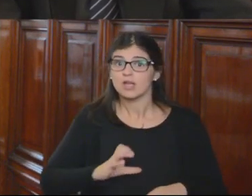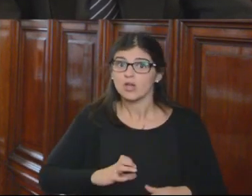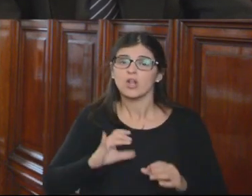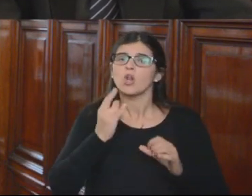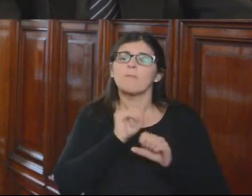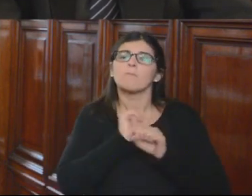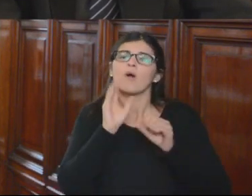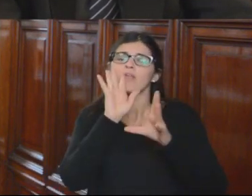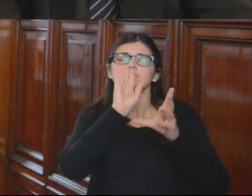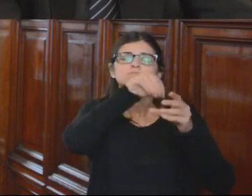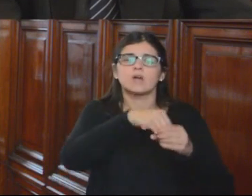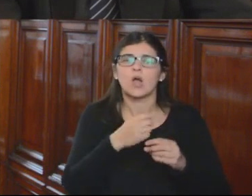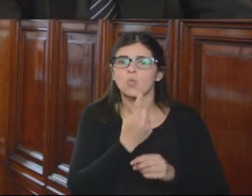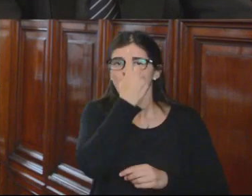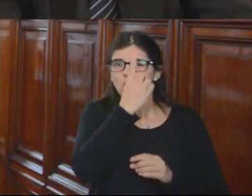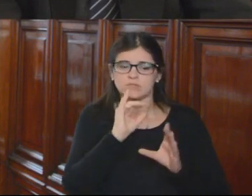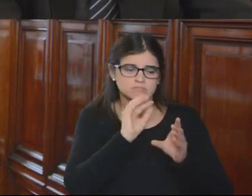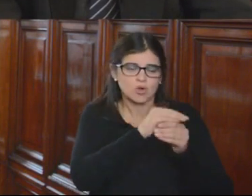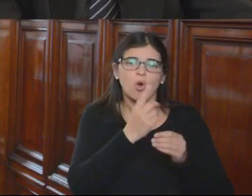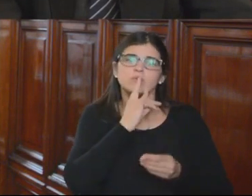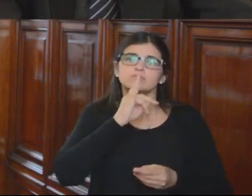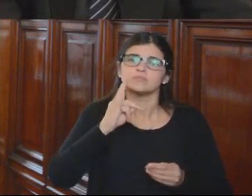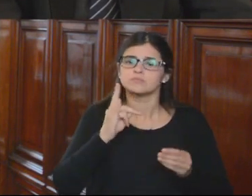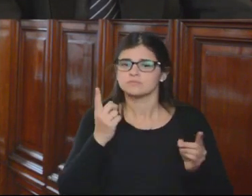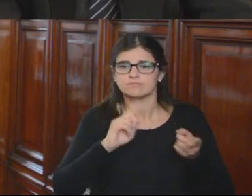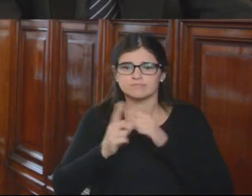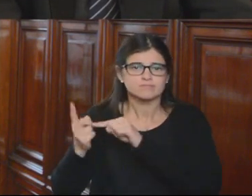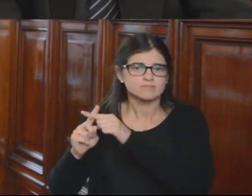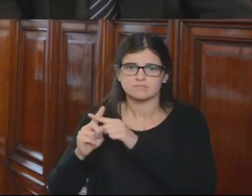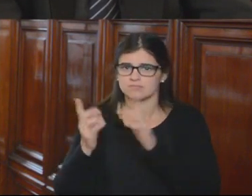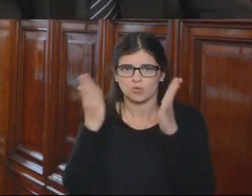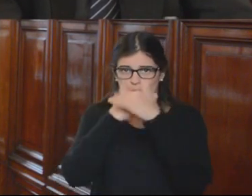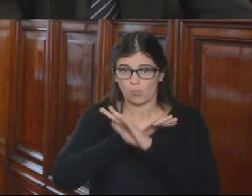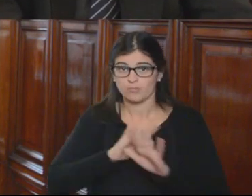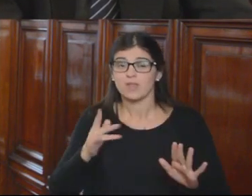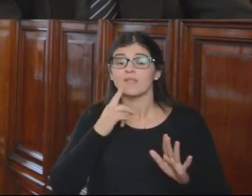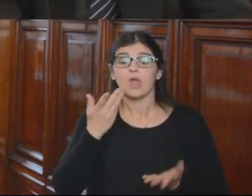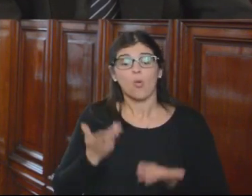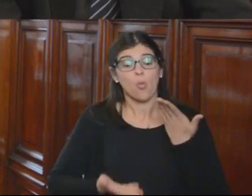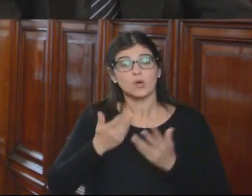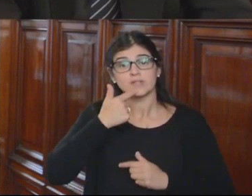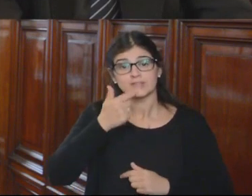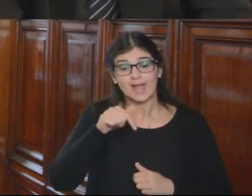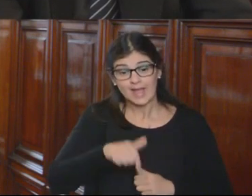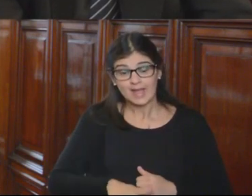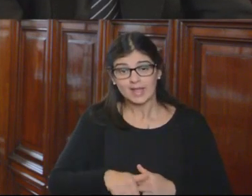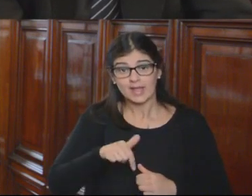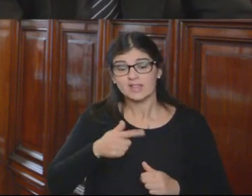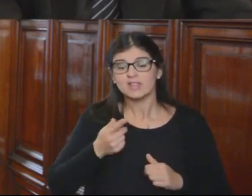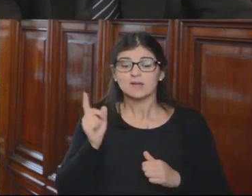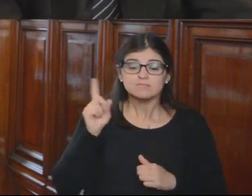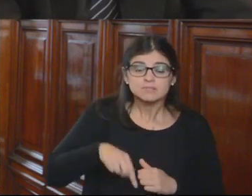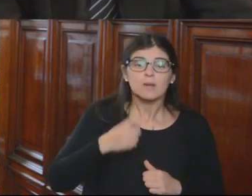concentrarse en uno solo ni pueden delegarse entre sí. En relación a la Administración de Justicia, esta semana emana